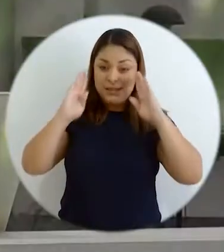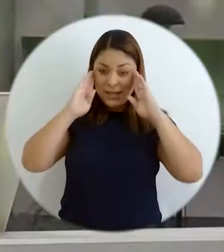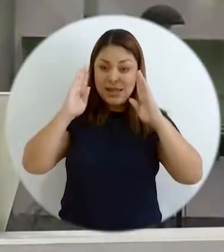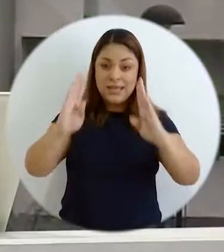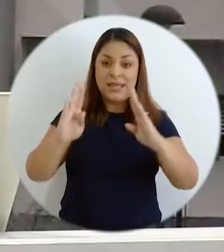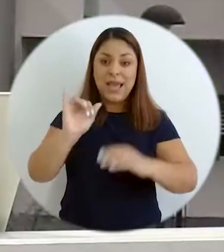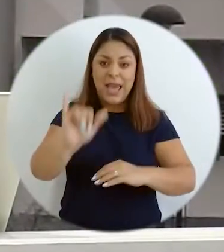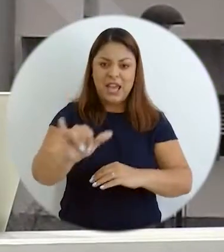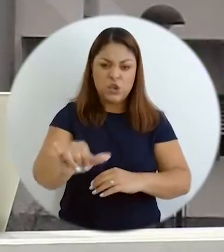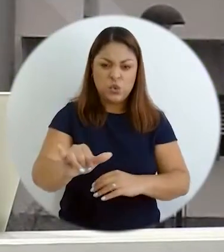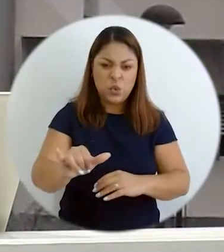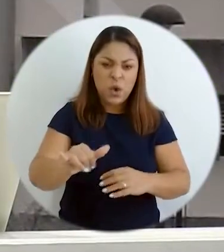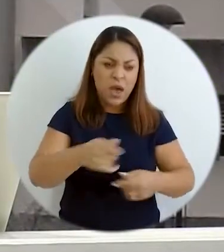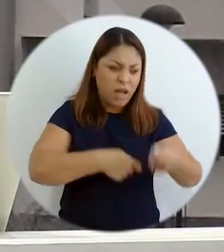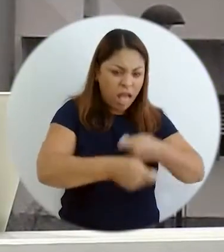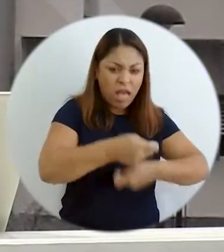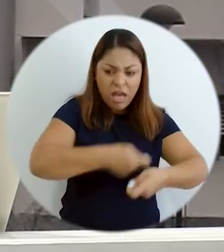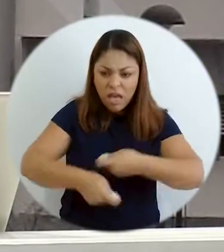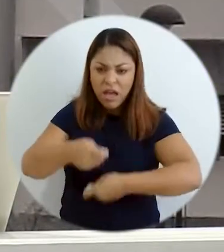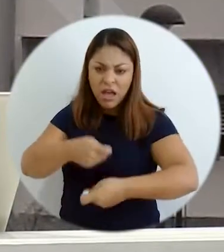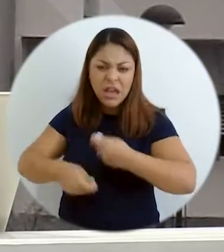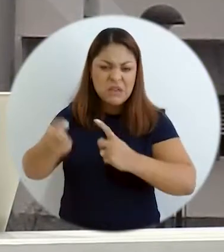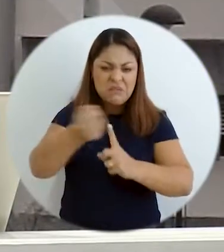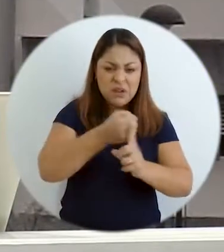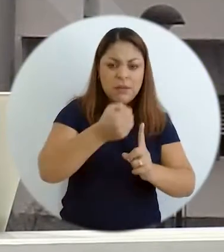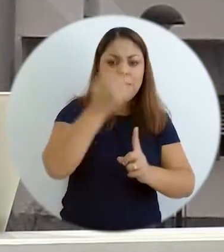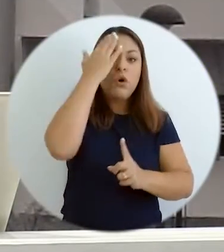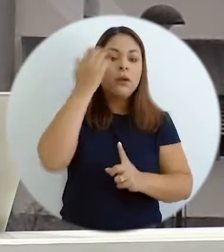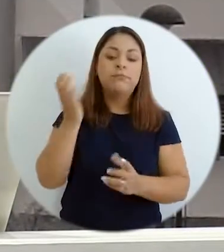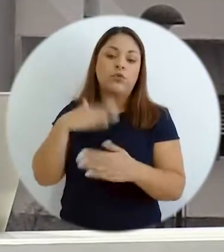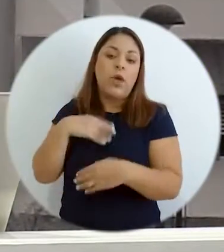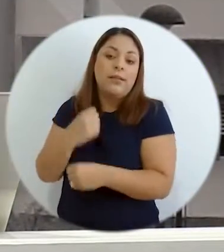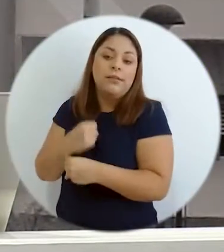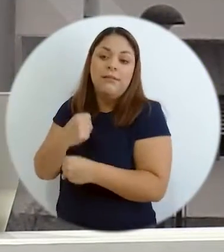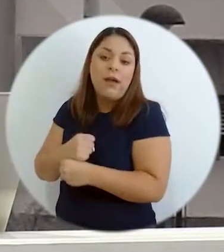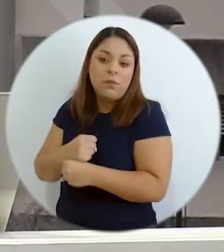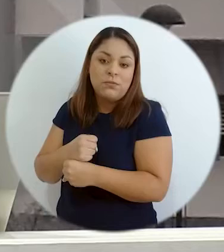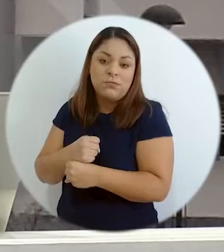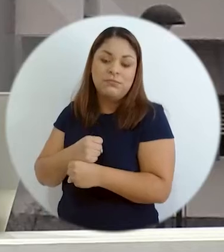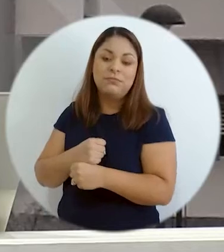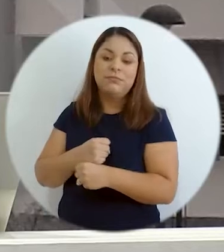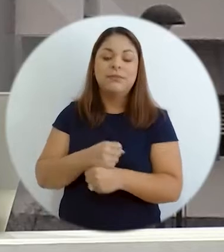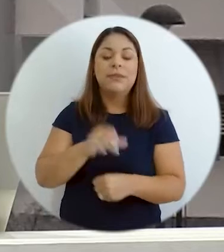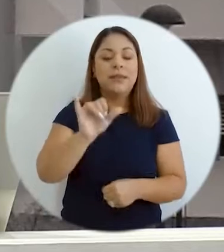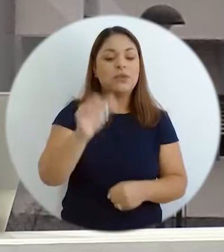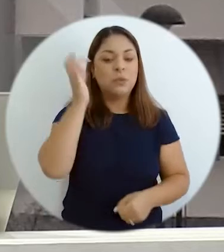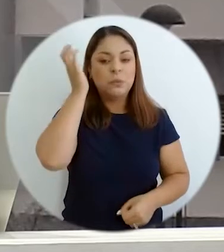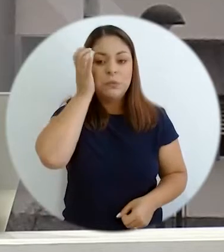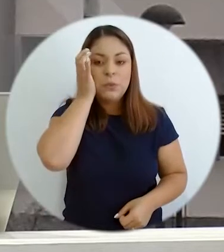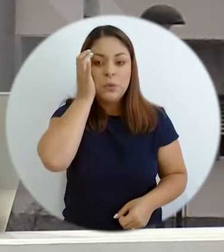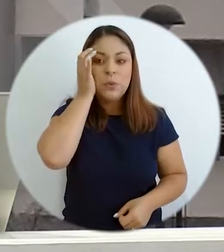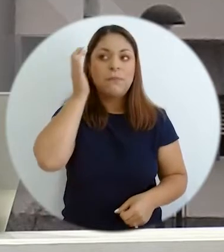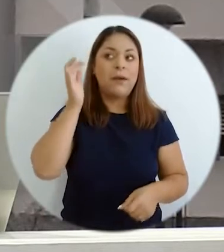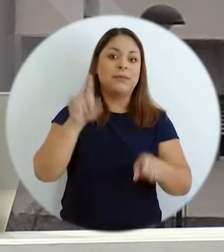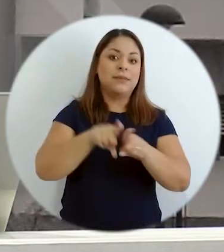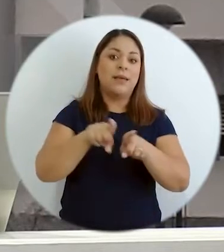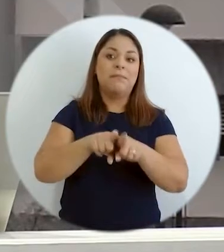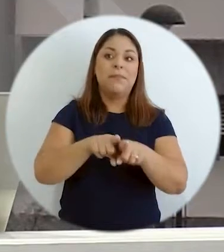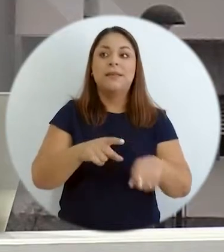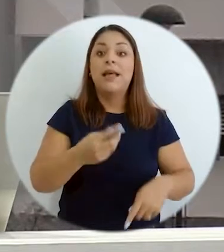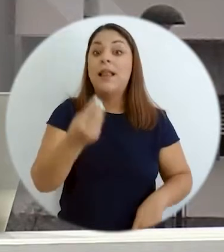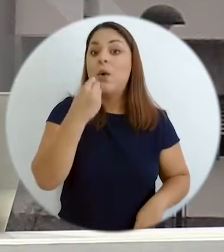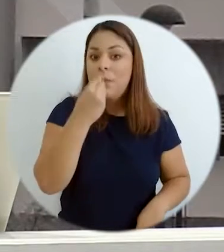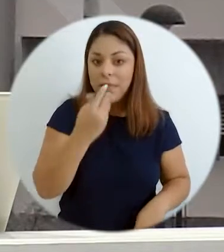personas se dedican a eso es por la ausencia de empleo. ¿Verdad? Hay factores que ahondan más y